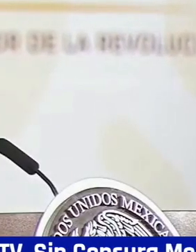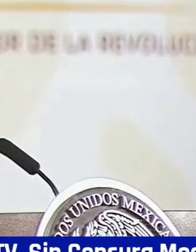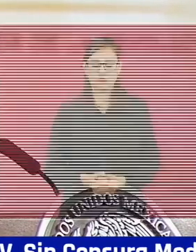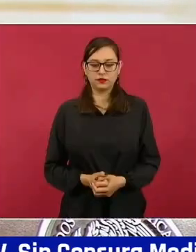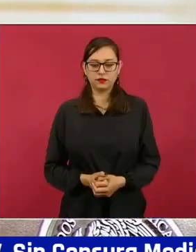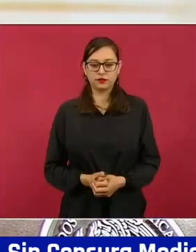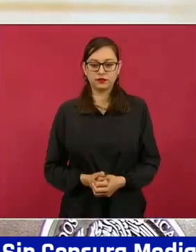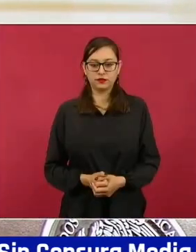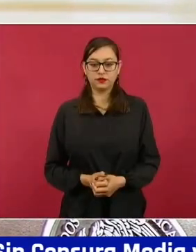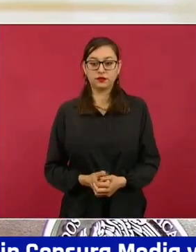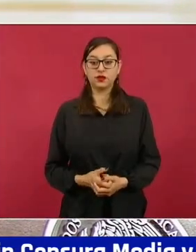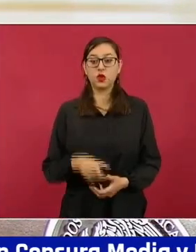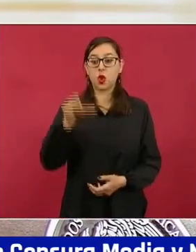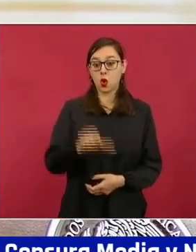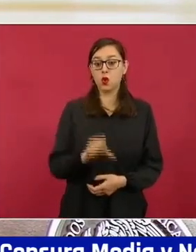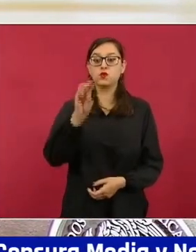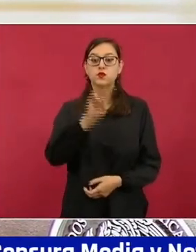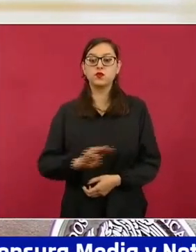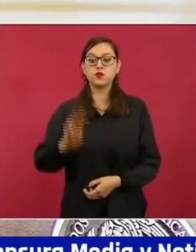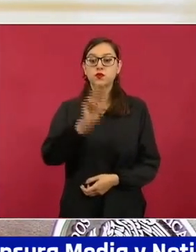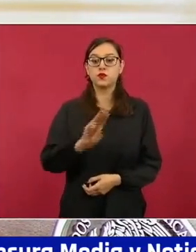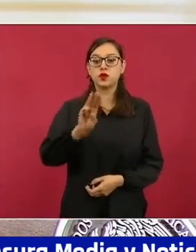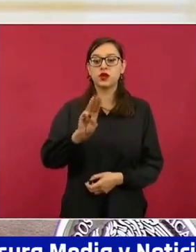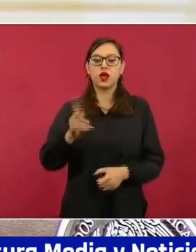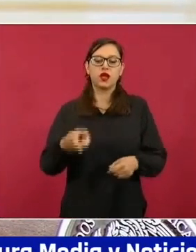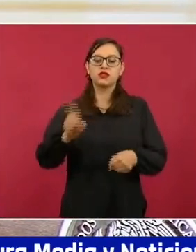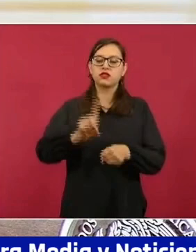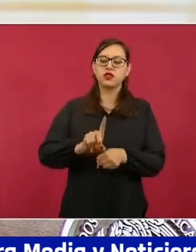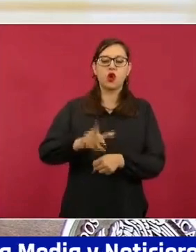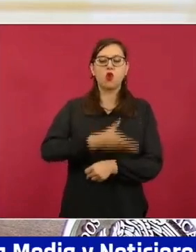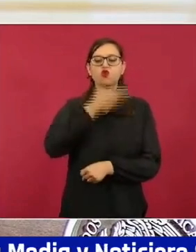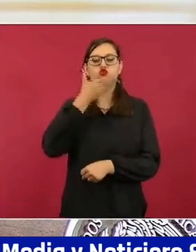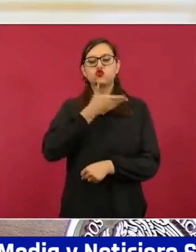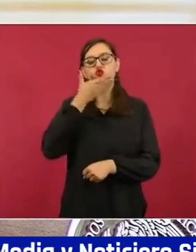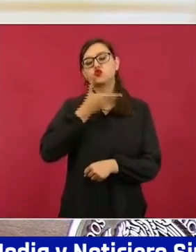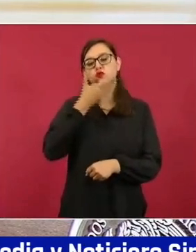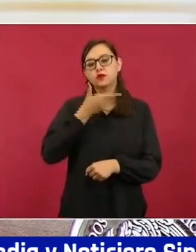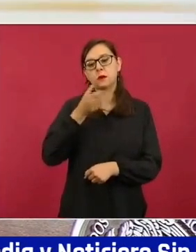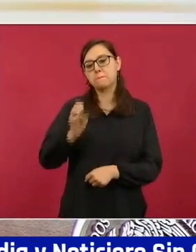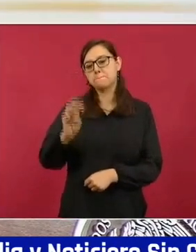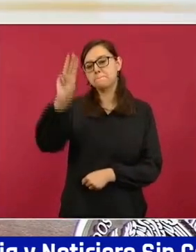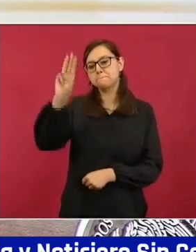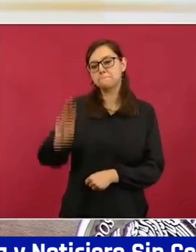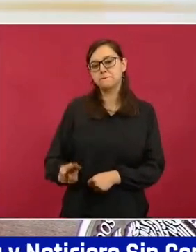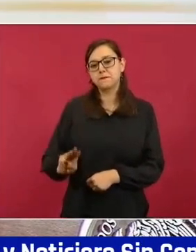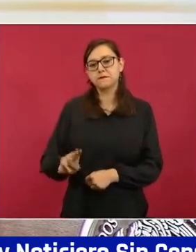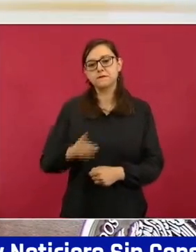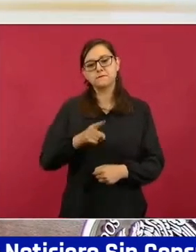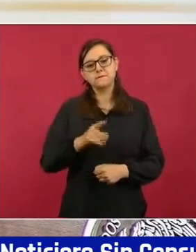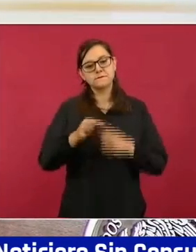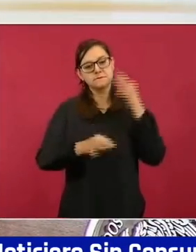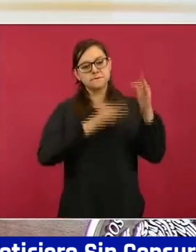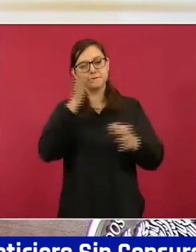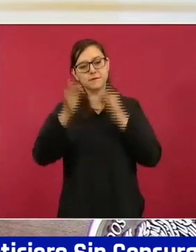se da a conocer el quién es quién en las mentiras, aunque